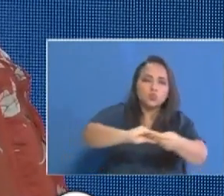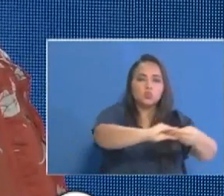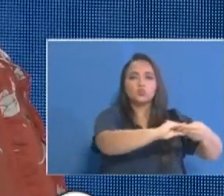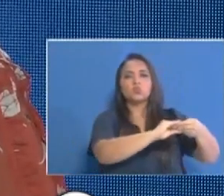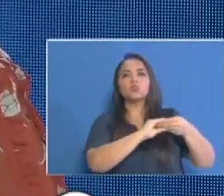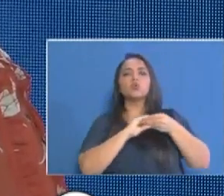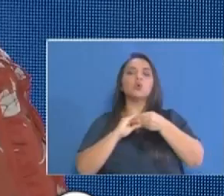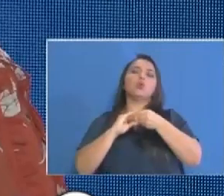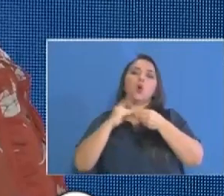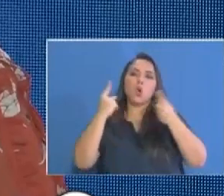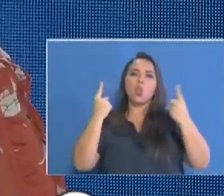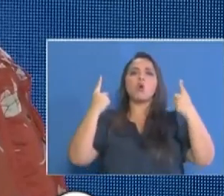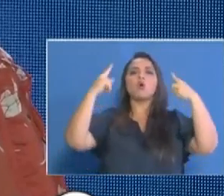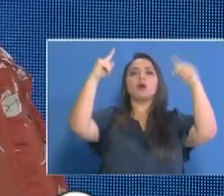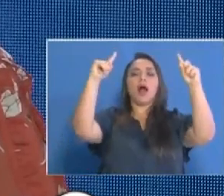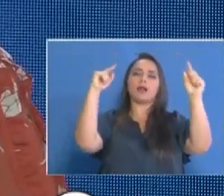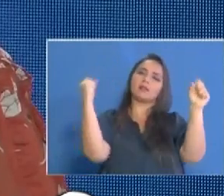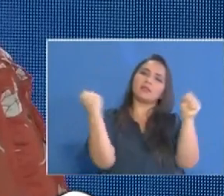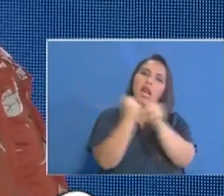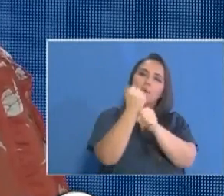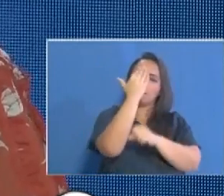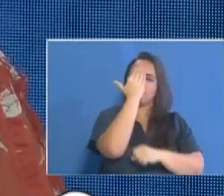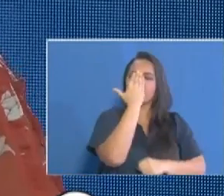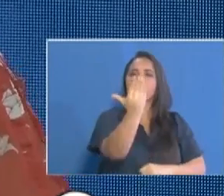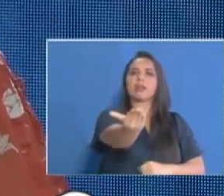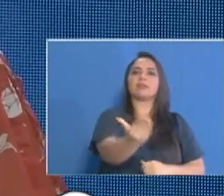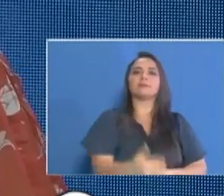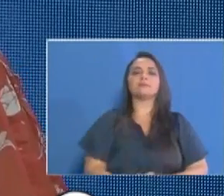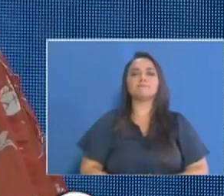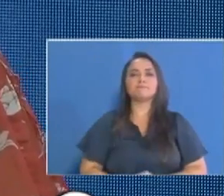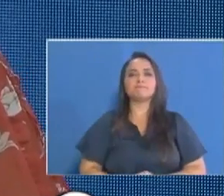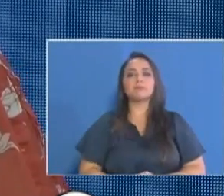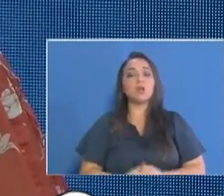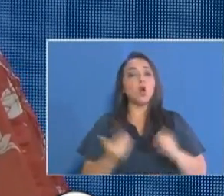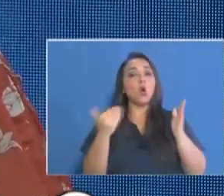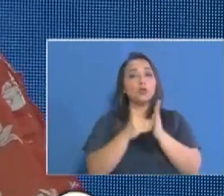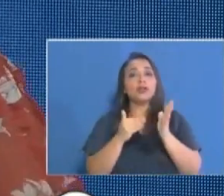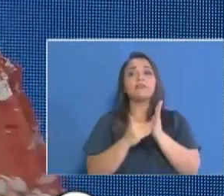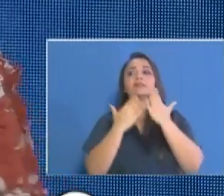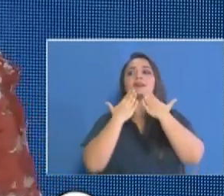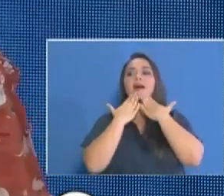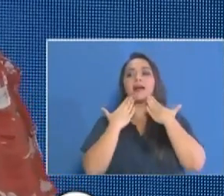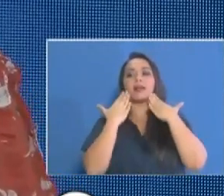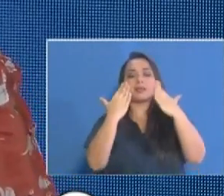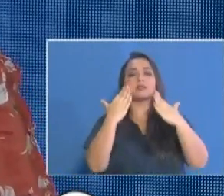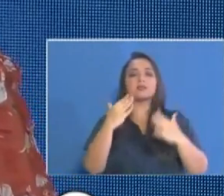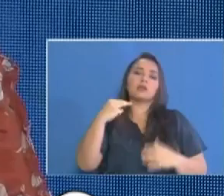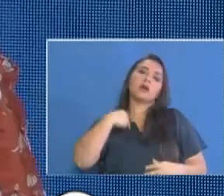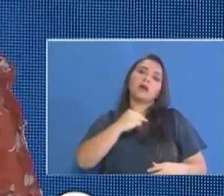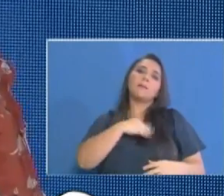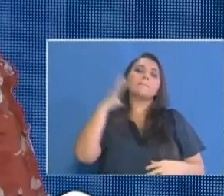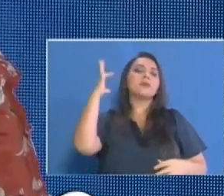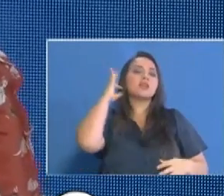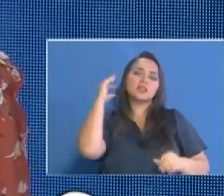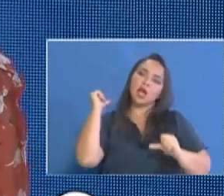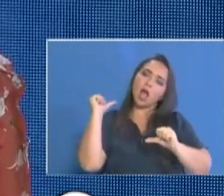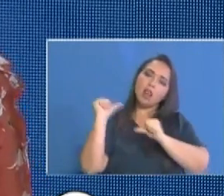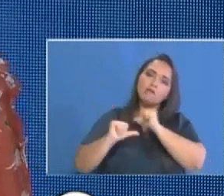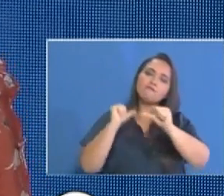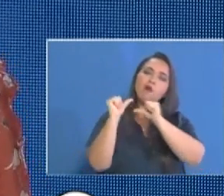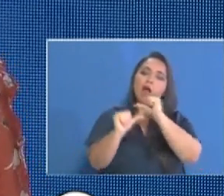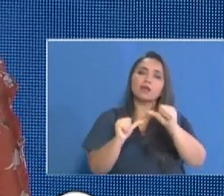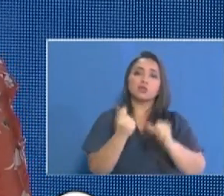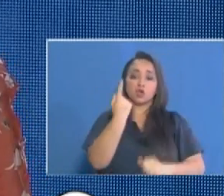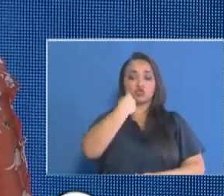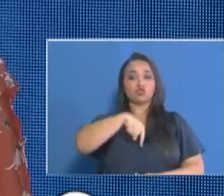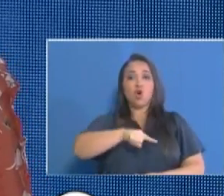esta tarea que tenemos todavía por delante así que nuevamente agradecida señora ministra el esfuerzo es de todos los